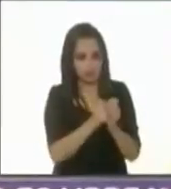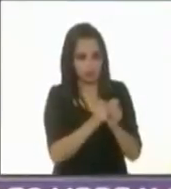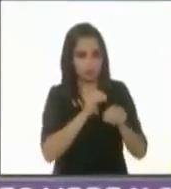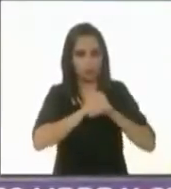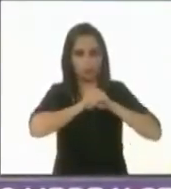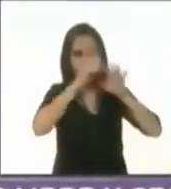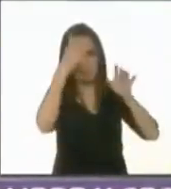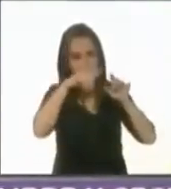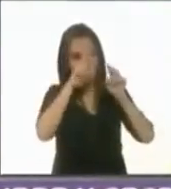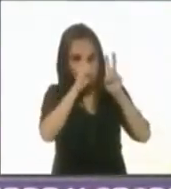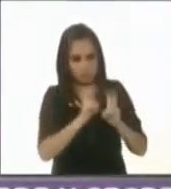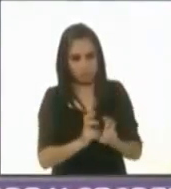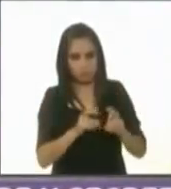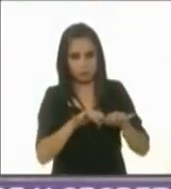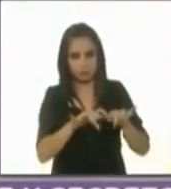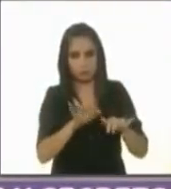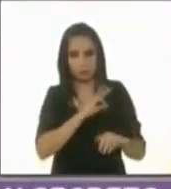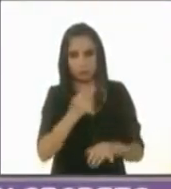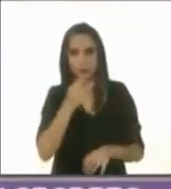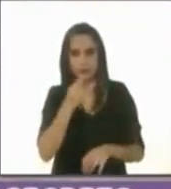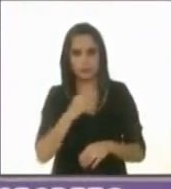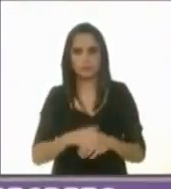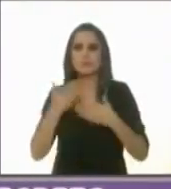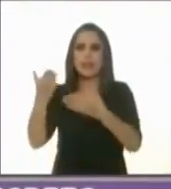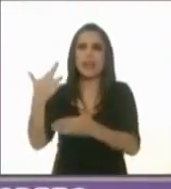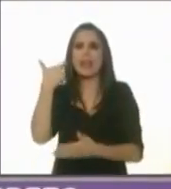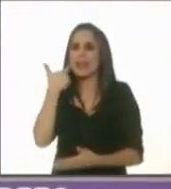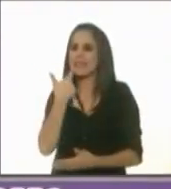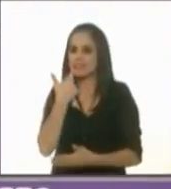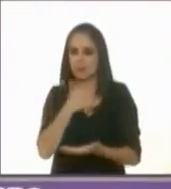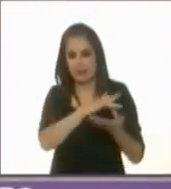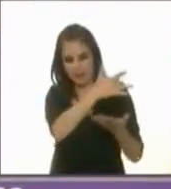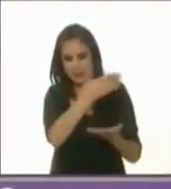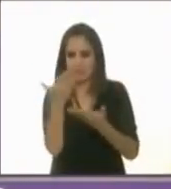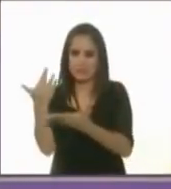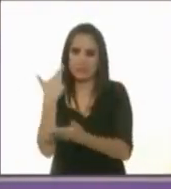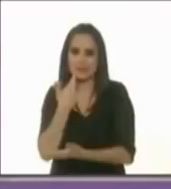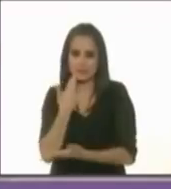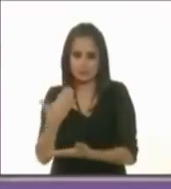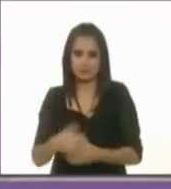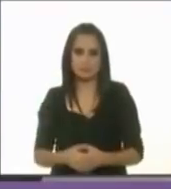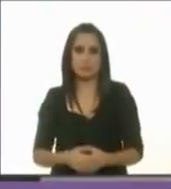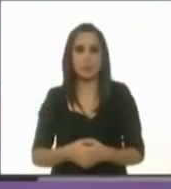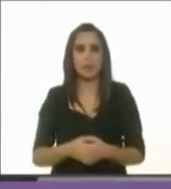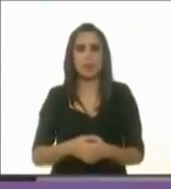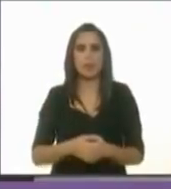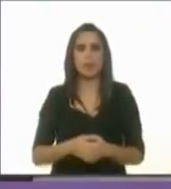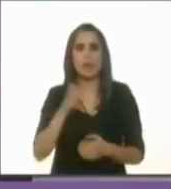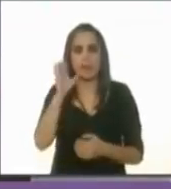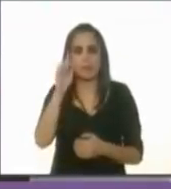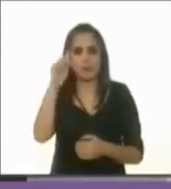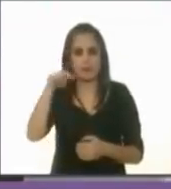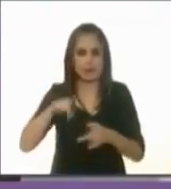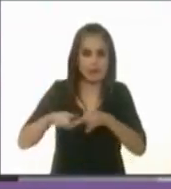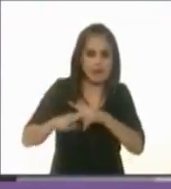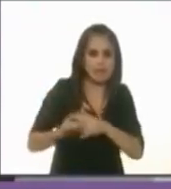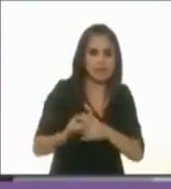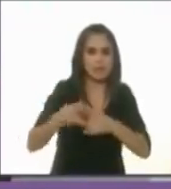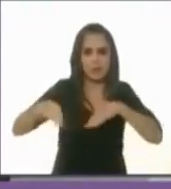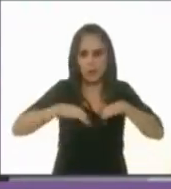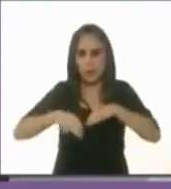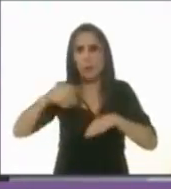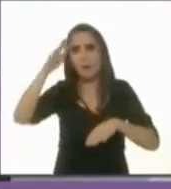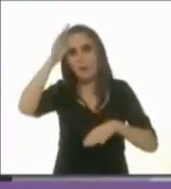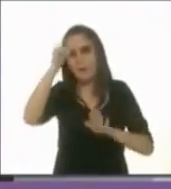Gracias. Candidata, tiene el uso de la palabra Marco Rascón. Peña Nieto inició su gobierno con el pacto